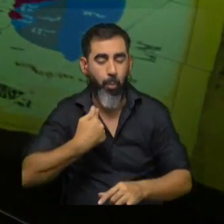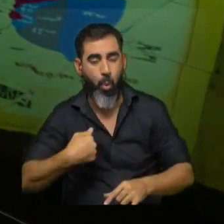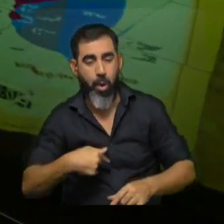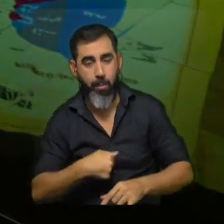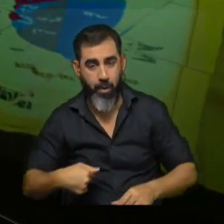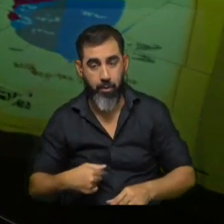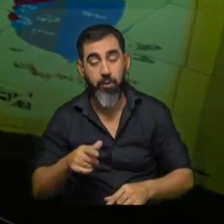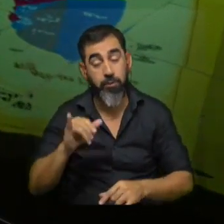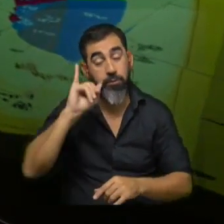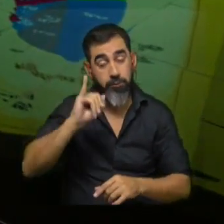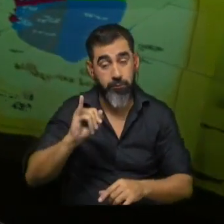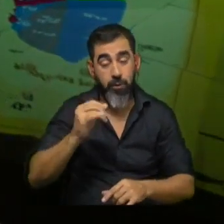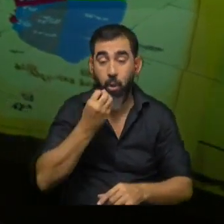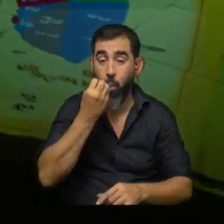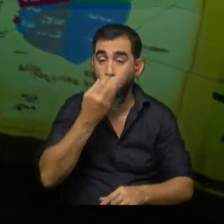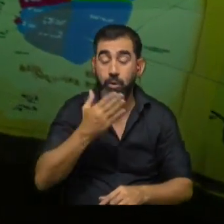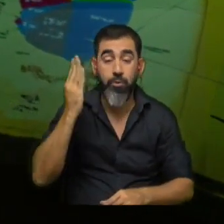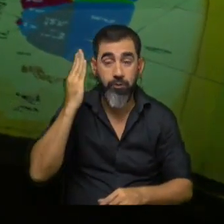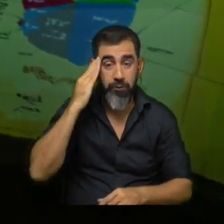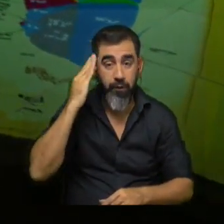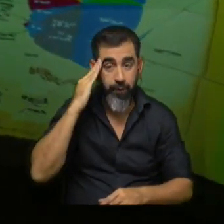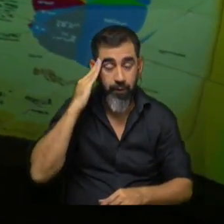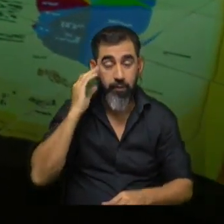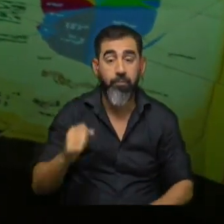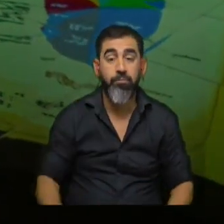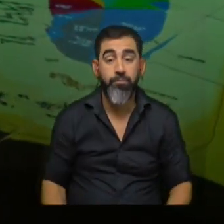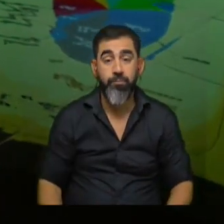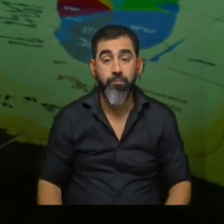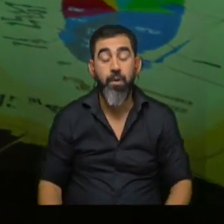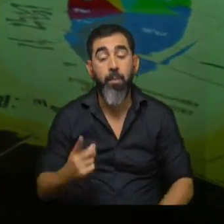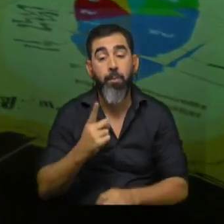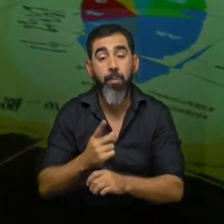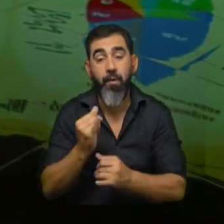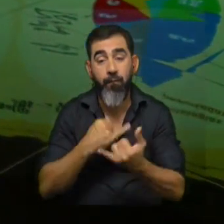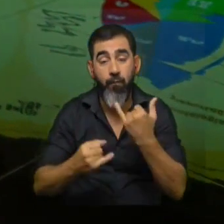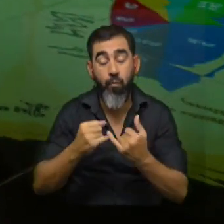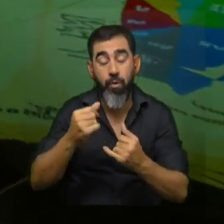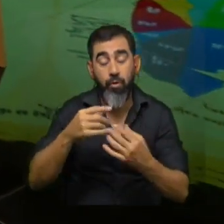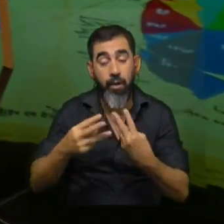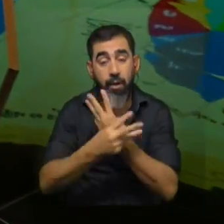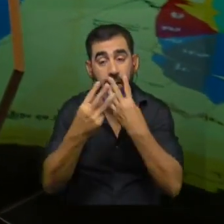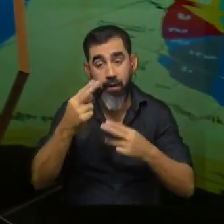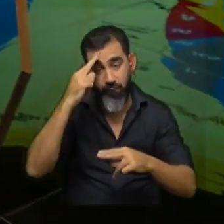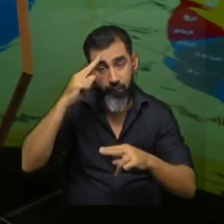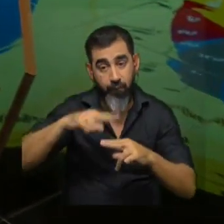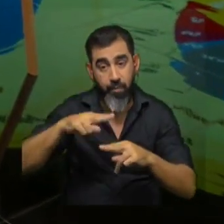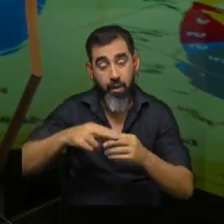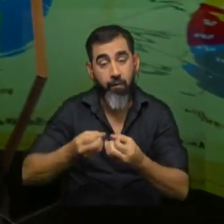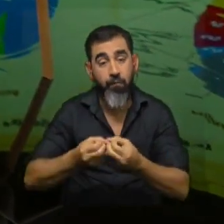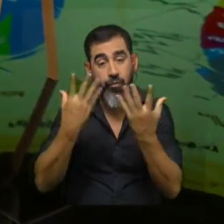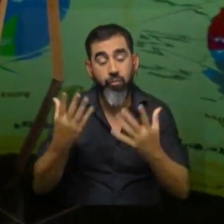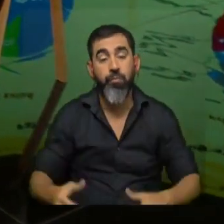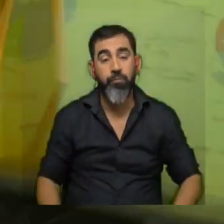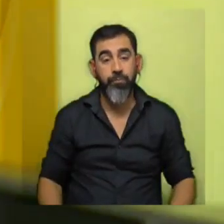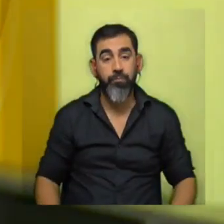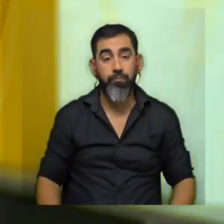en esto sí y está bueno porque es también el primer dato que tenemos poblacional de estas dos enfermedades infecciosas que son importantes de todos